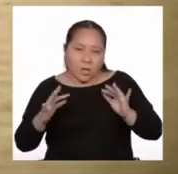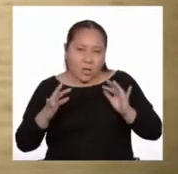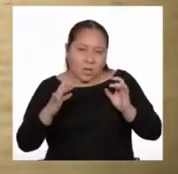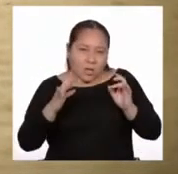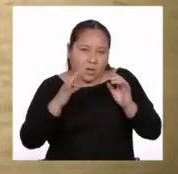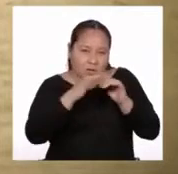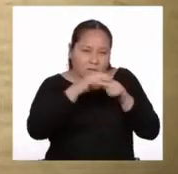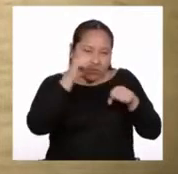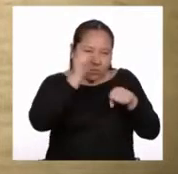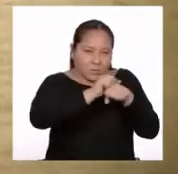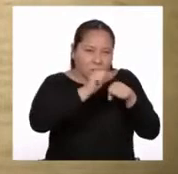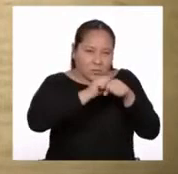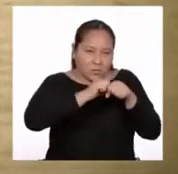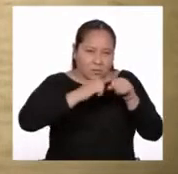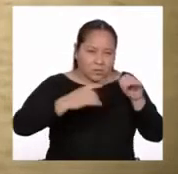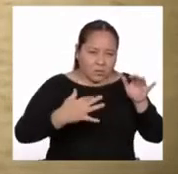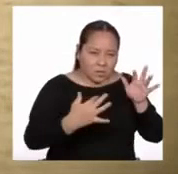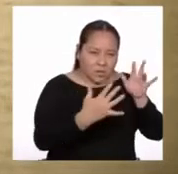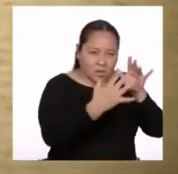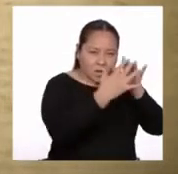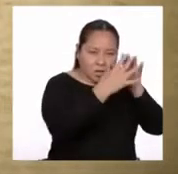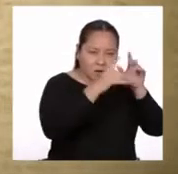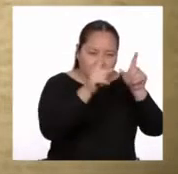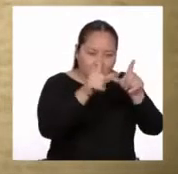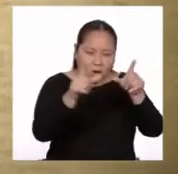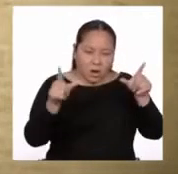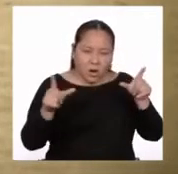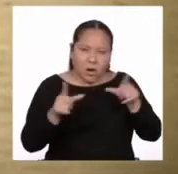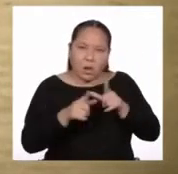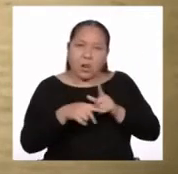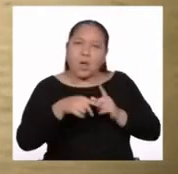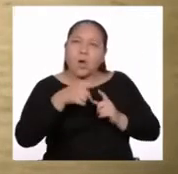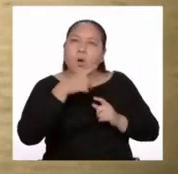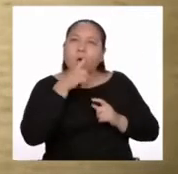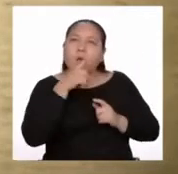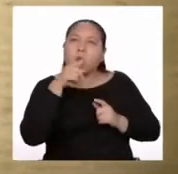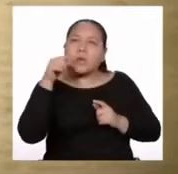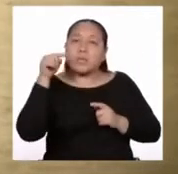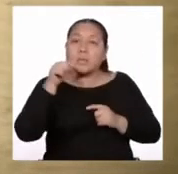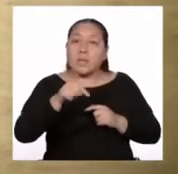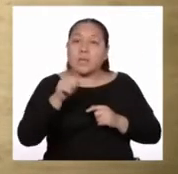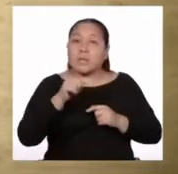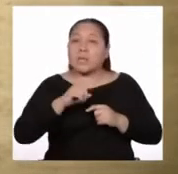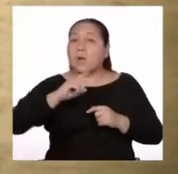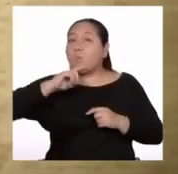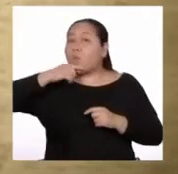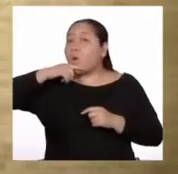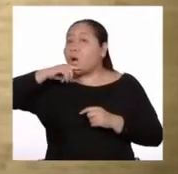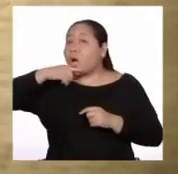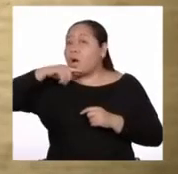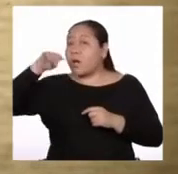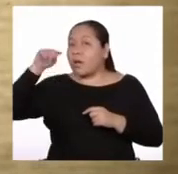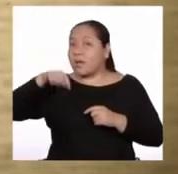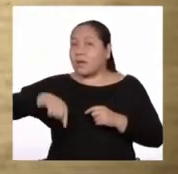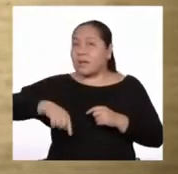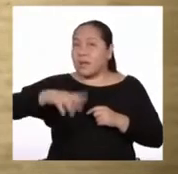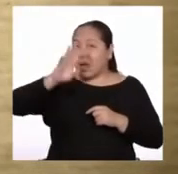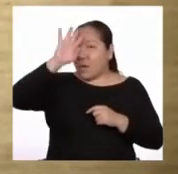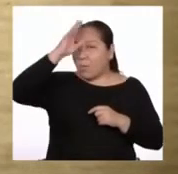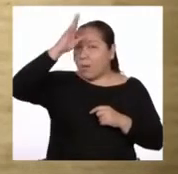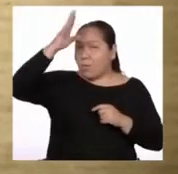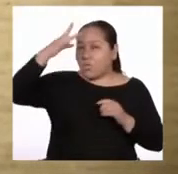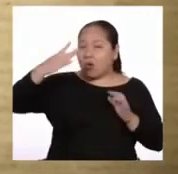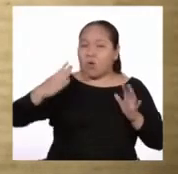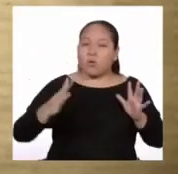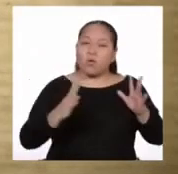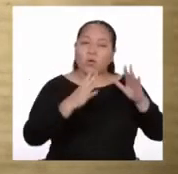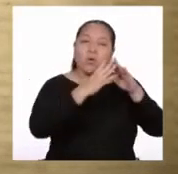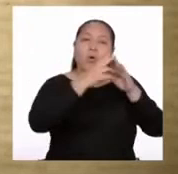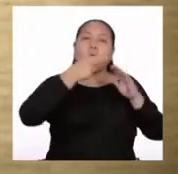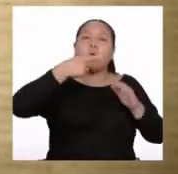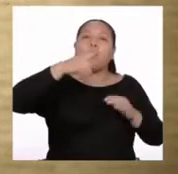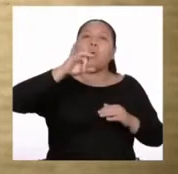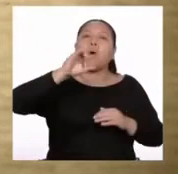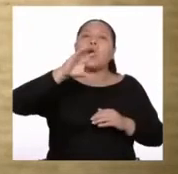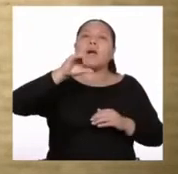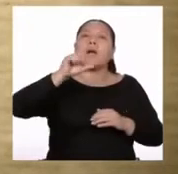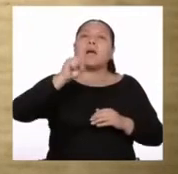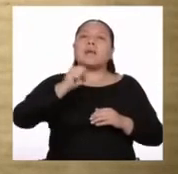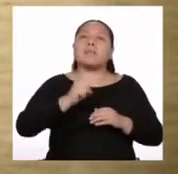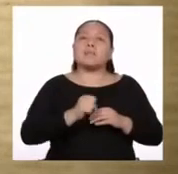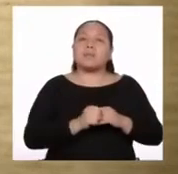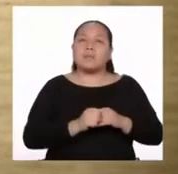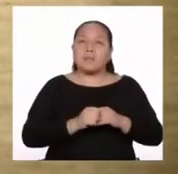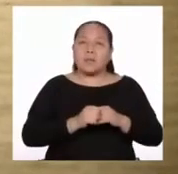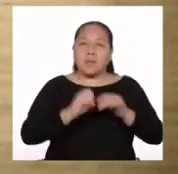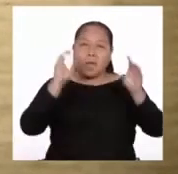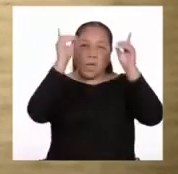palos, cerros, lagunas. Esta dicha mujer inventó las huacas, los ídolos, las